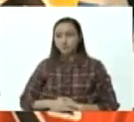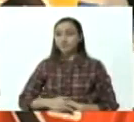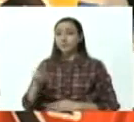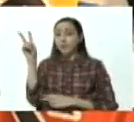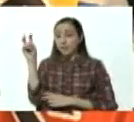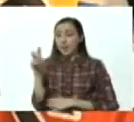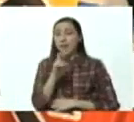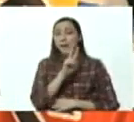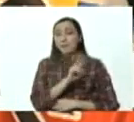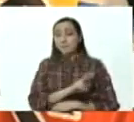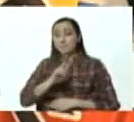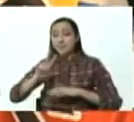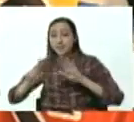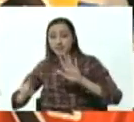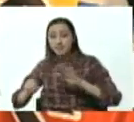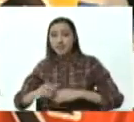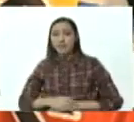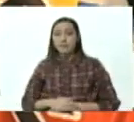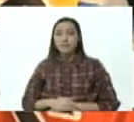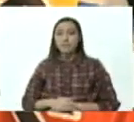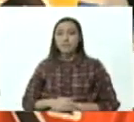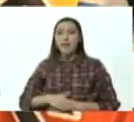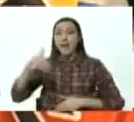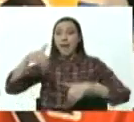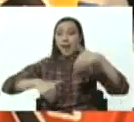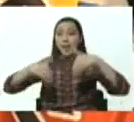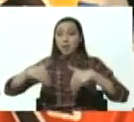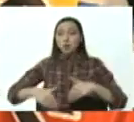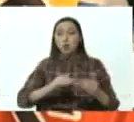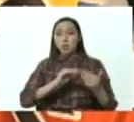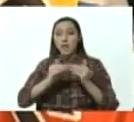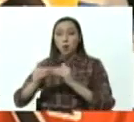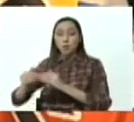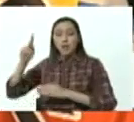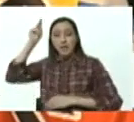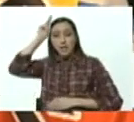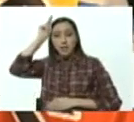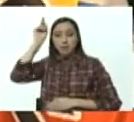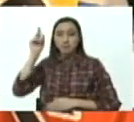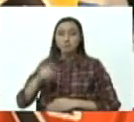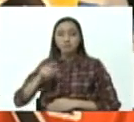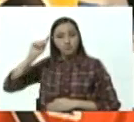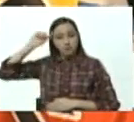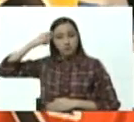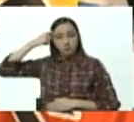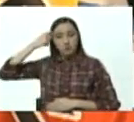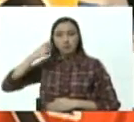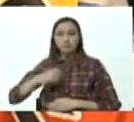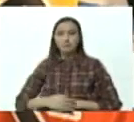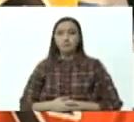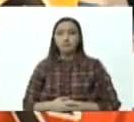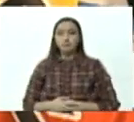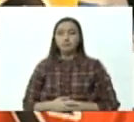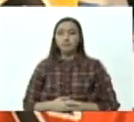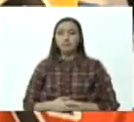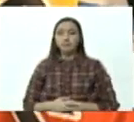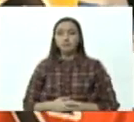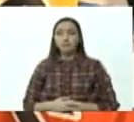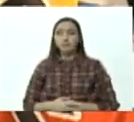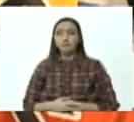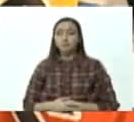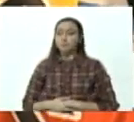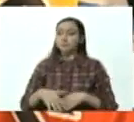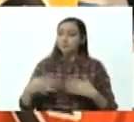26 elecciones de los pueblos indígenas pueblos y comunidades indígenas para